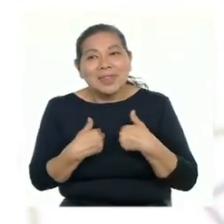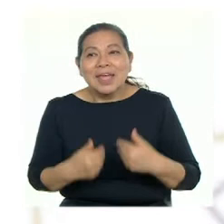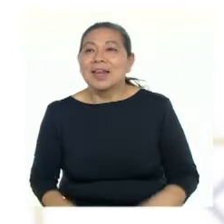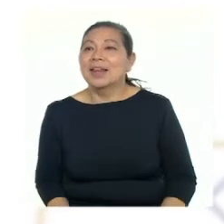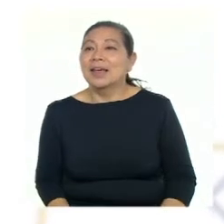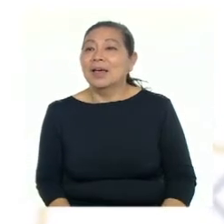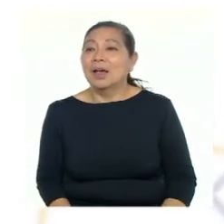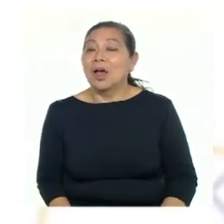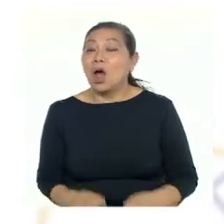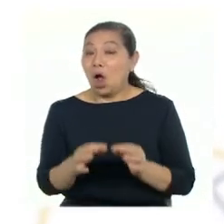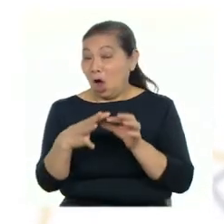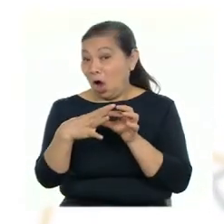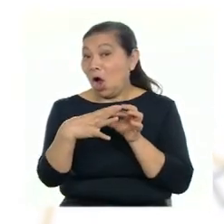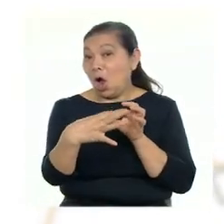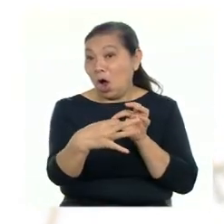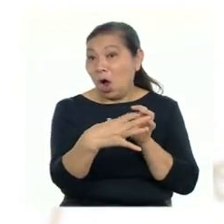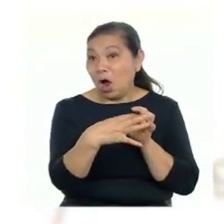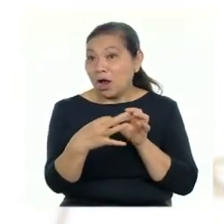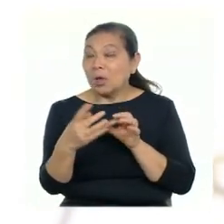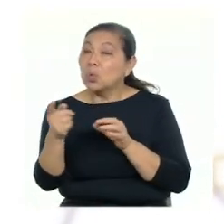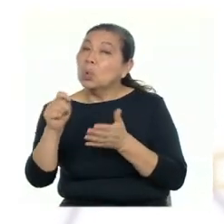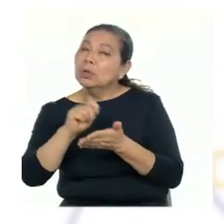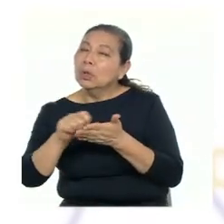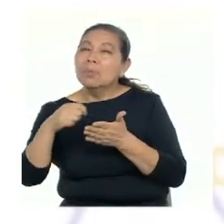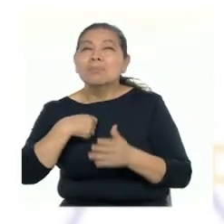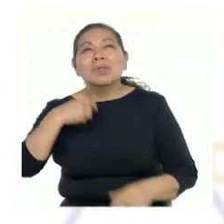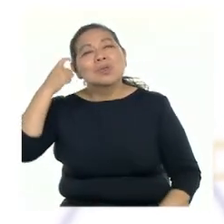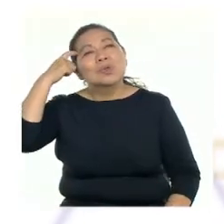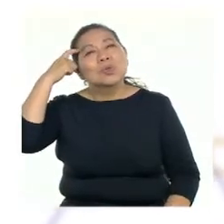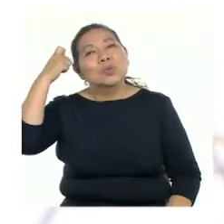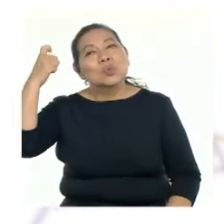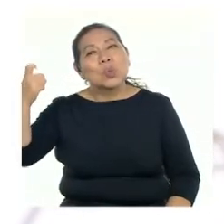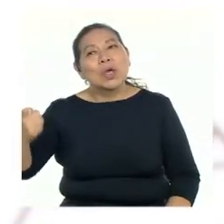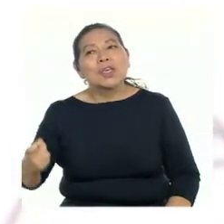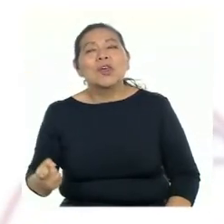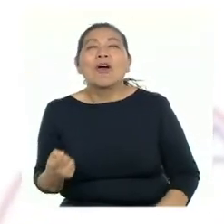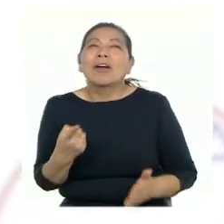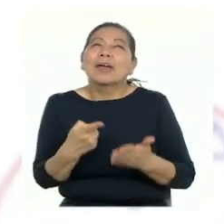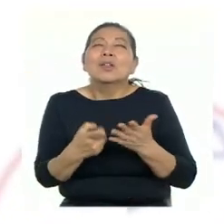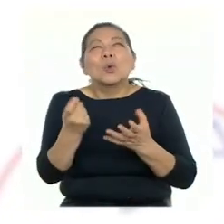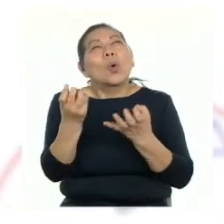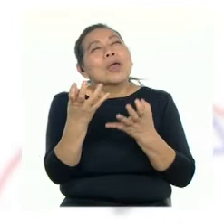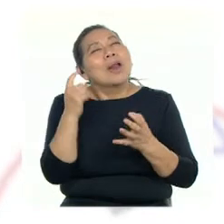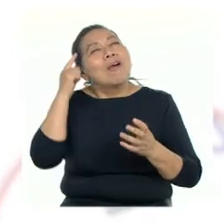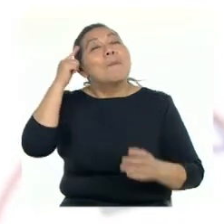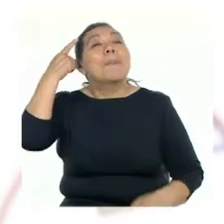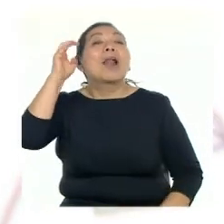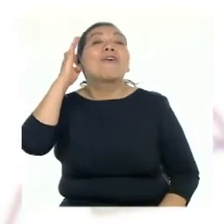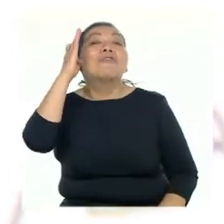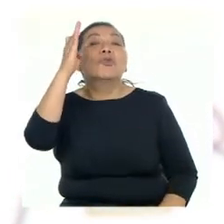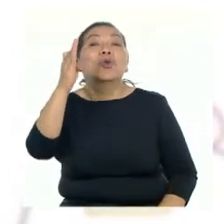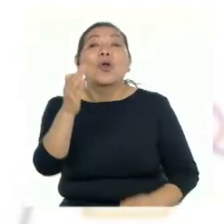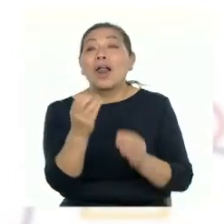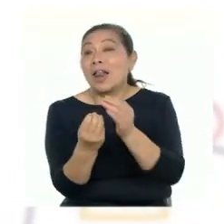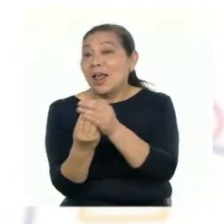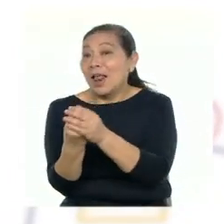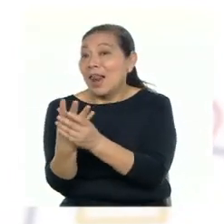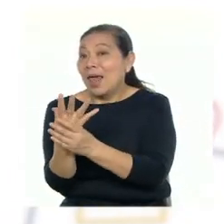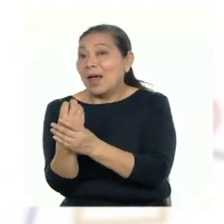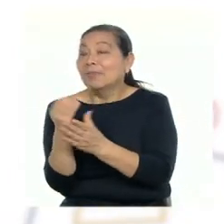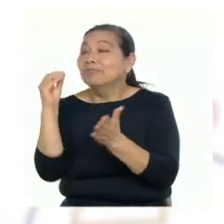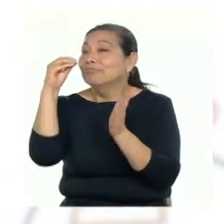En las hojas, pueden escribir sus sueños, aquello que anhelan. Y en las flores,